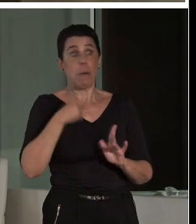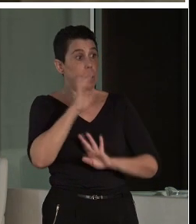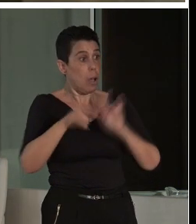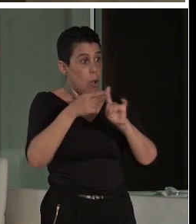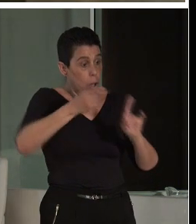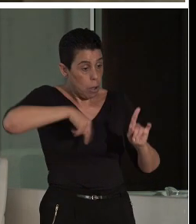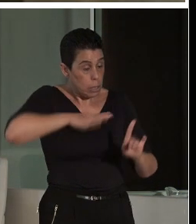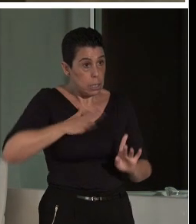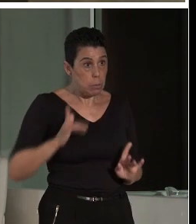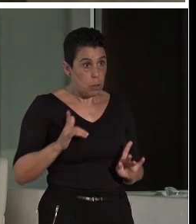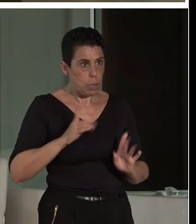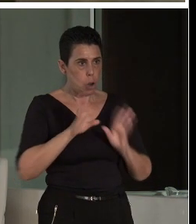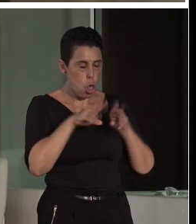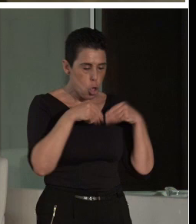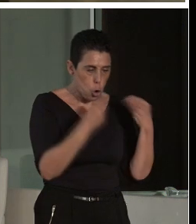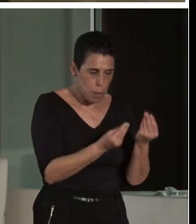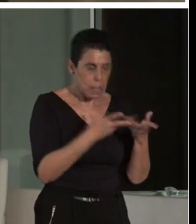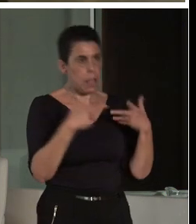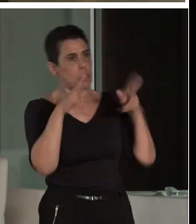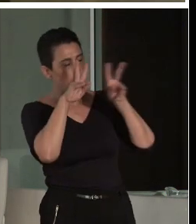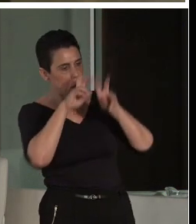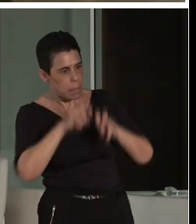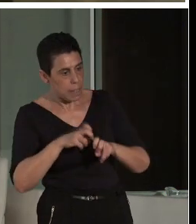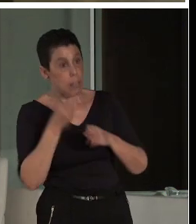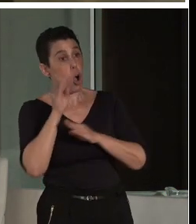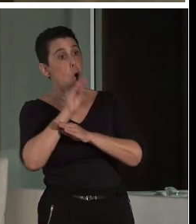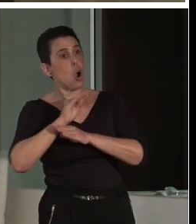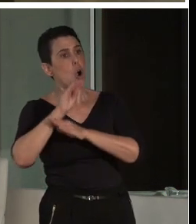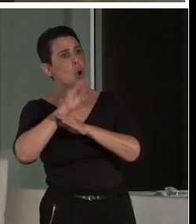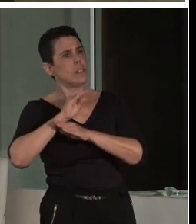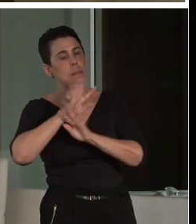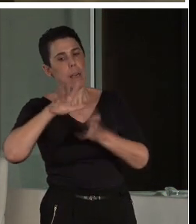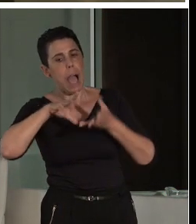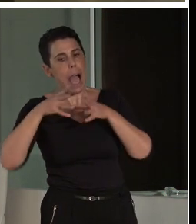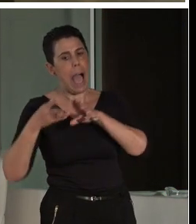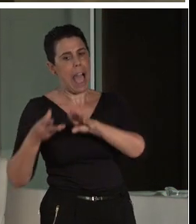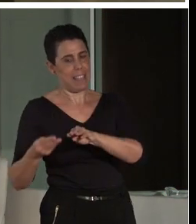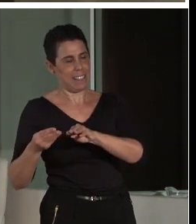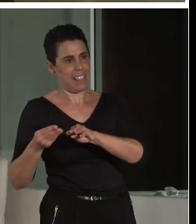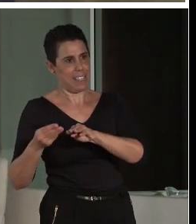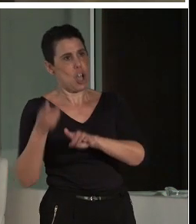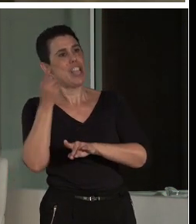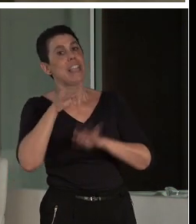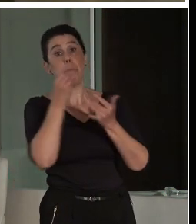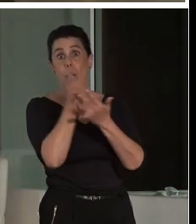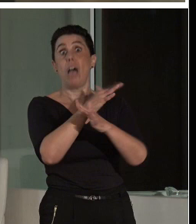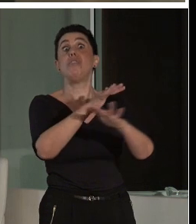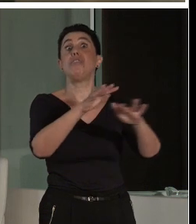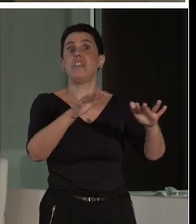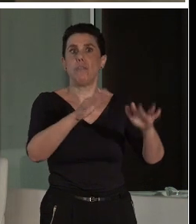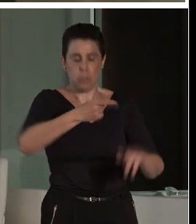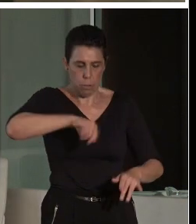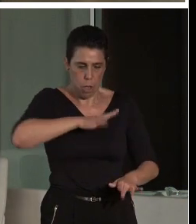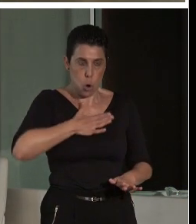son documentación, investigación, conservación y adecuación y difusión, lógicamente, del patrimonio